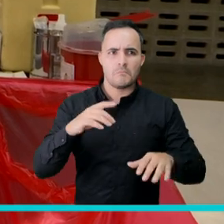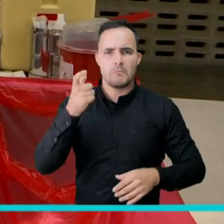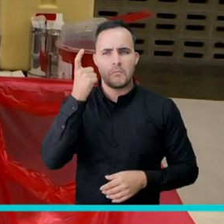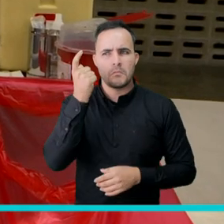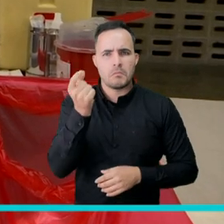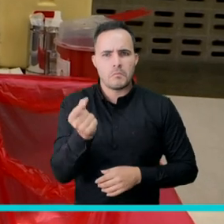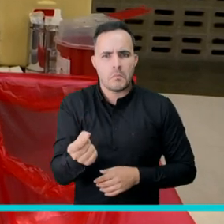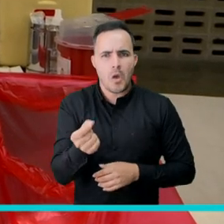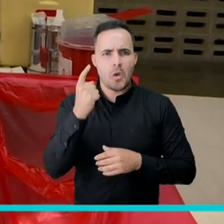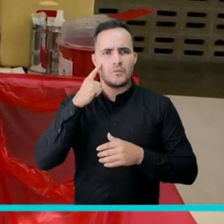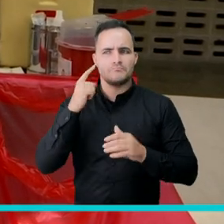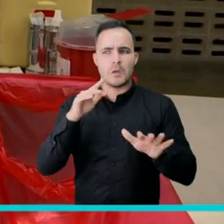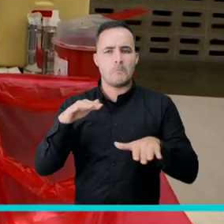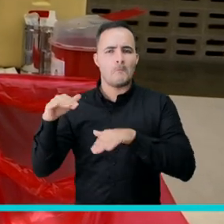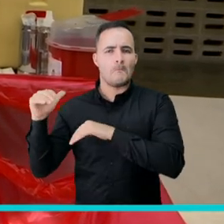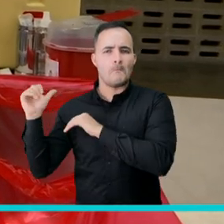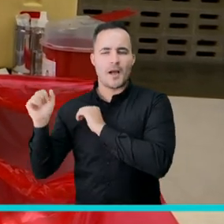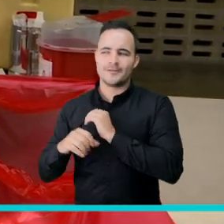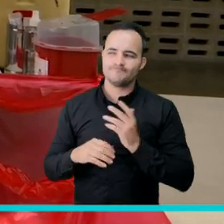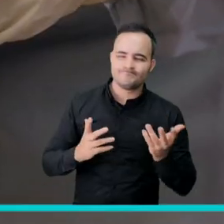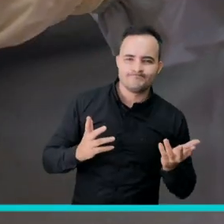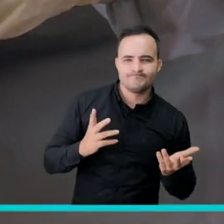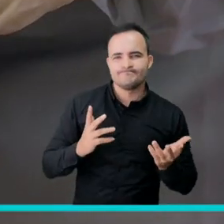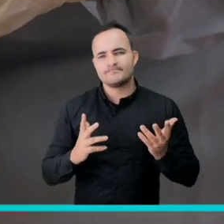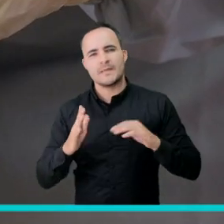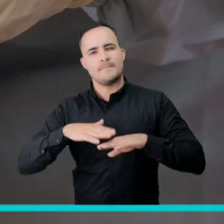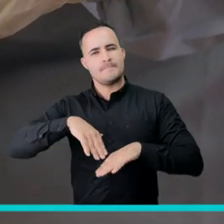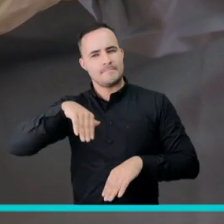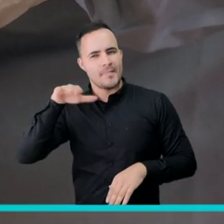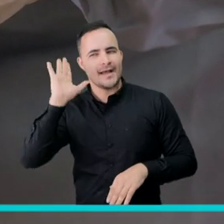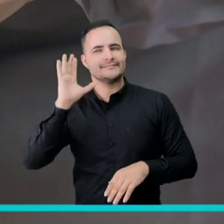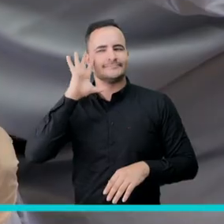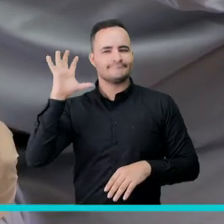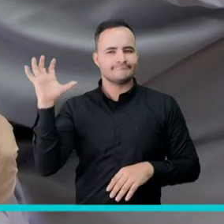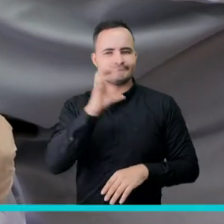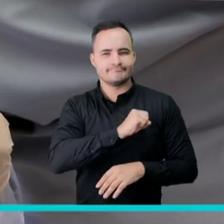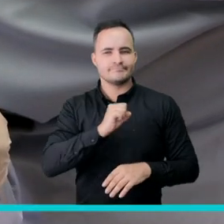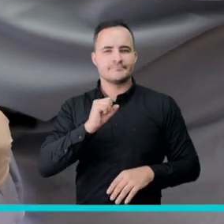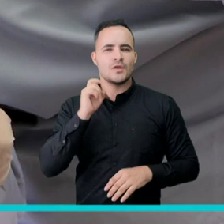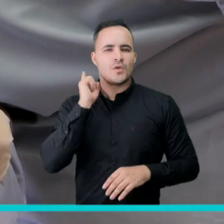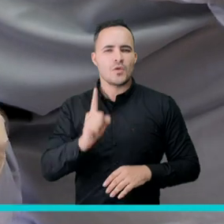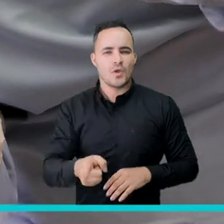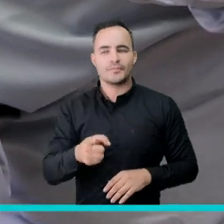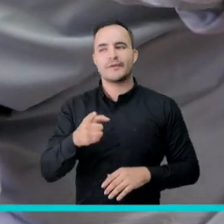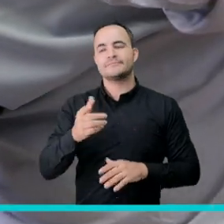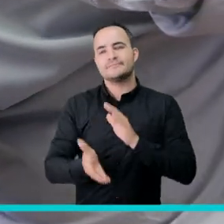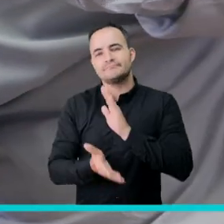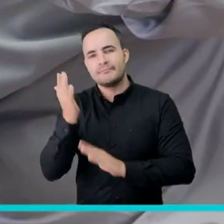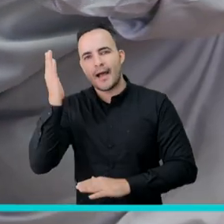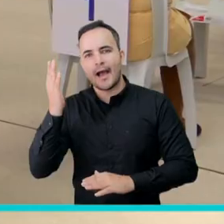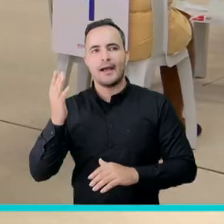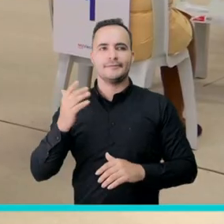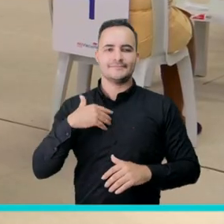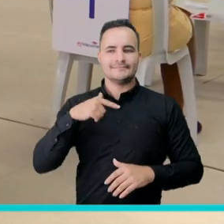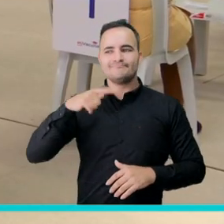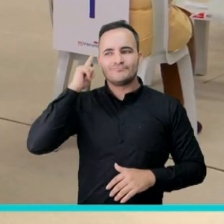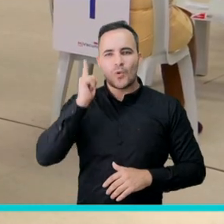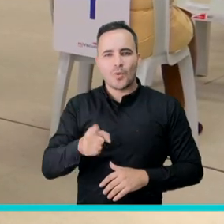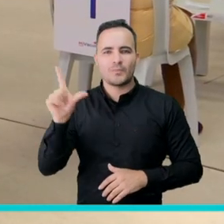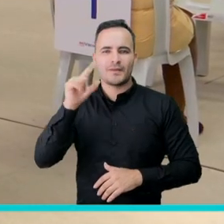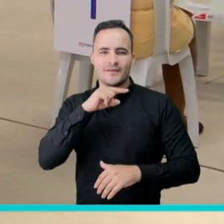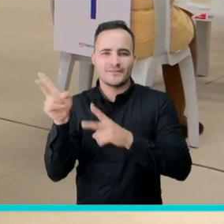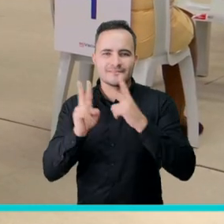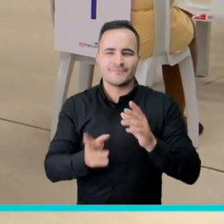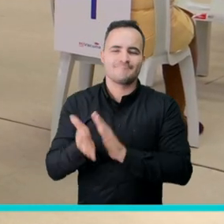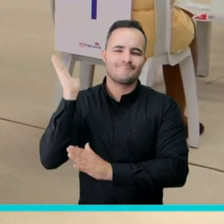la comunidad, pues desafortunadamente a veces tiene relación al tema de que tenemos los puentes y la gente sale